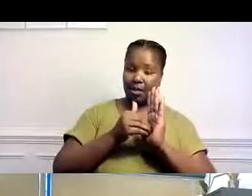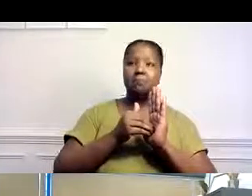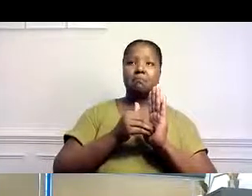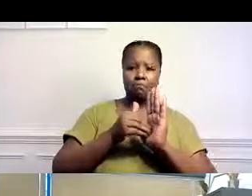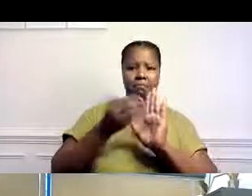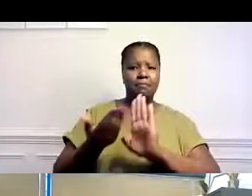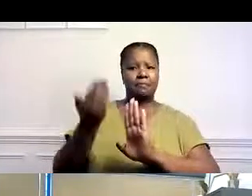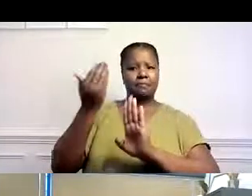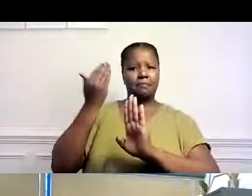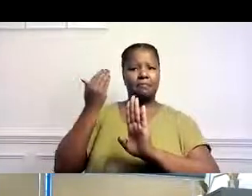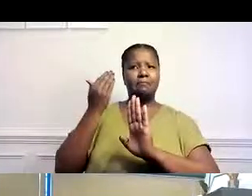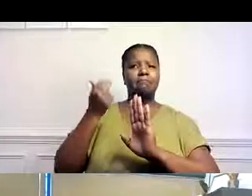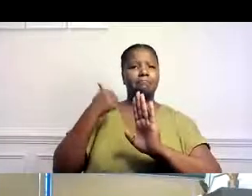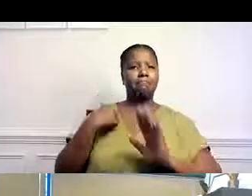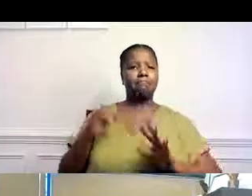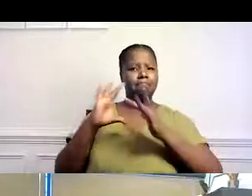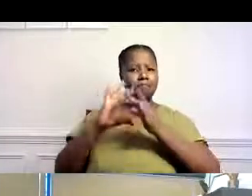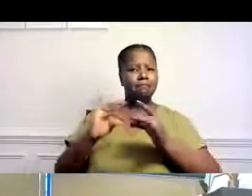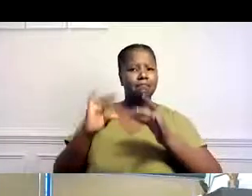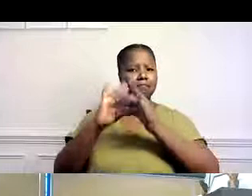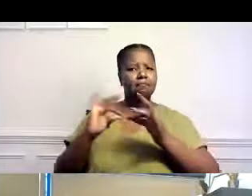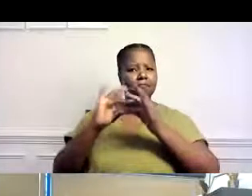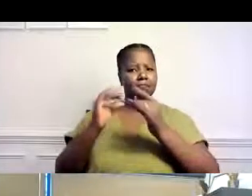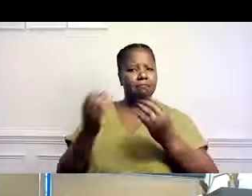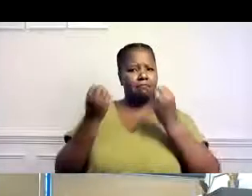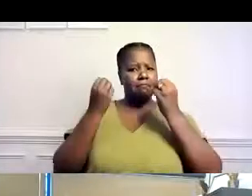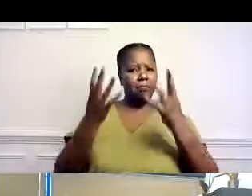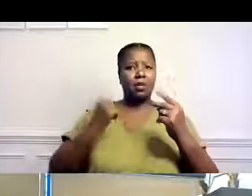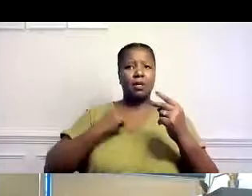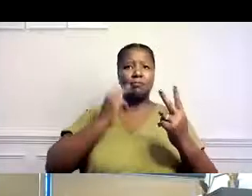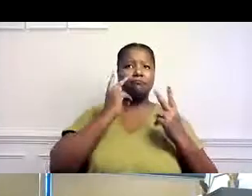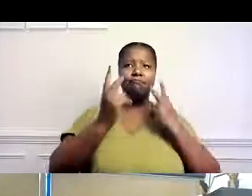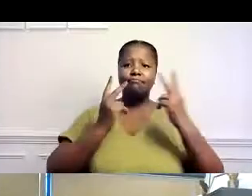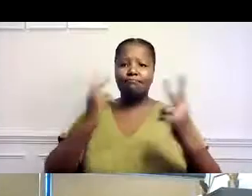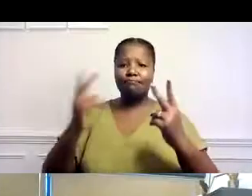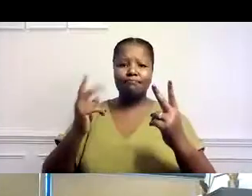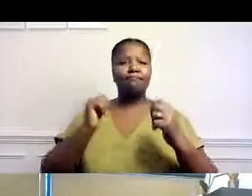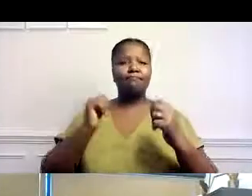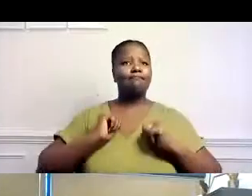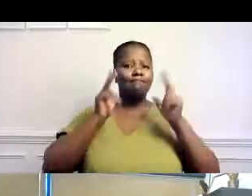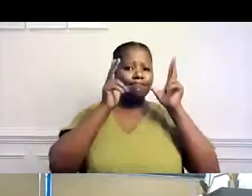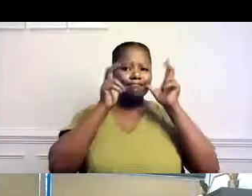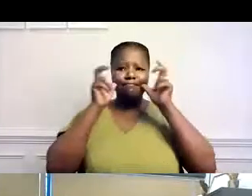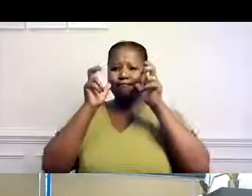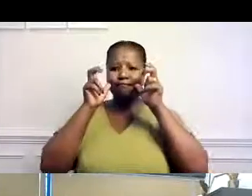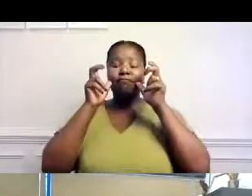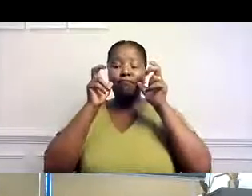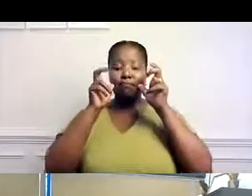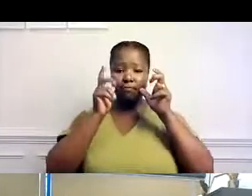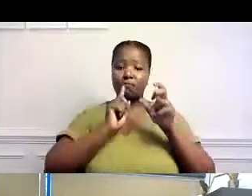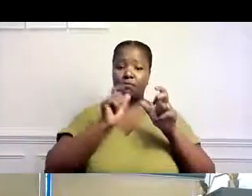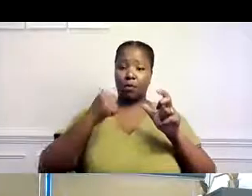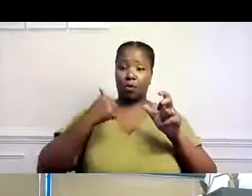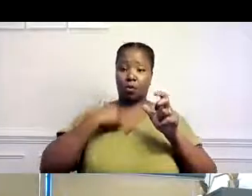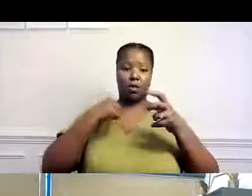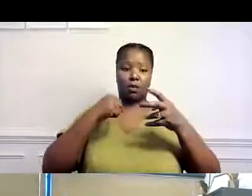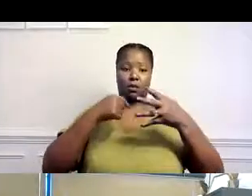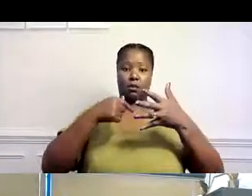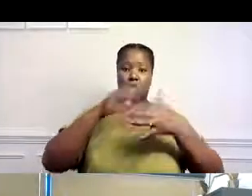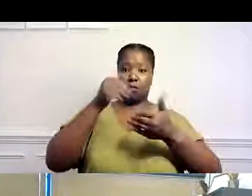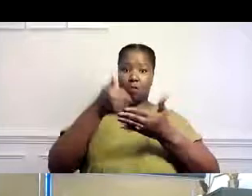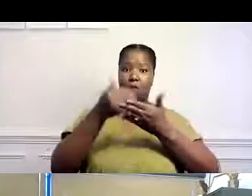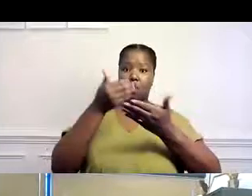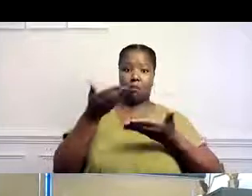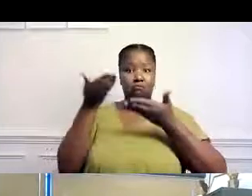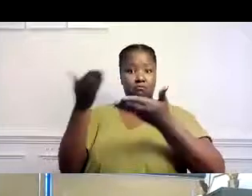Con base a muchos de los comentarios que ya he escuchado yo y algunas cosas que he visto yo de parte de estos dos proveedores, ya han